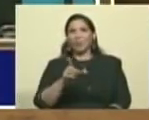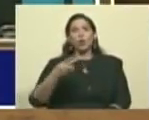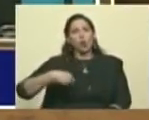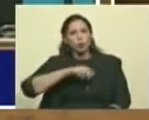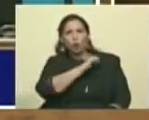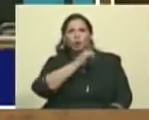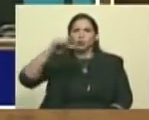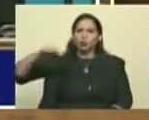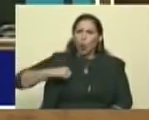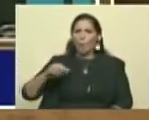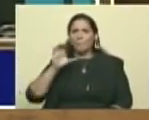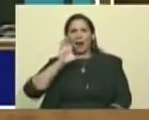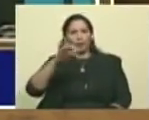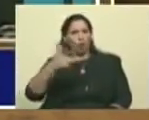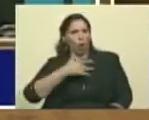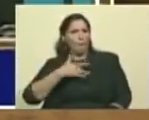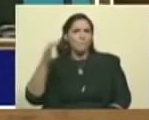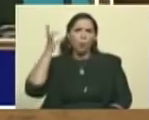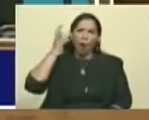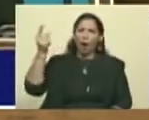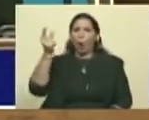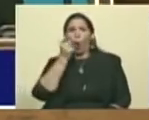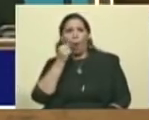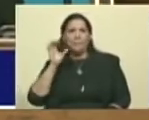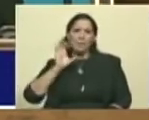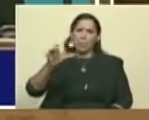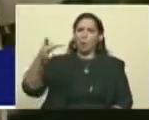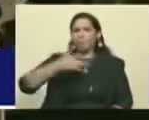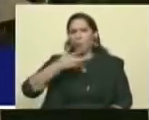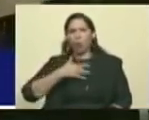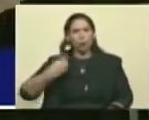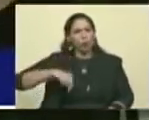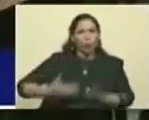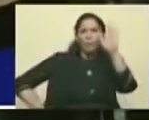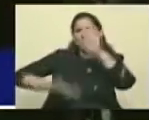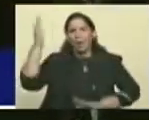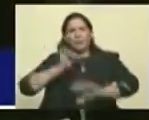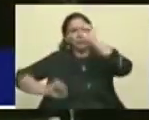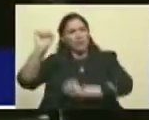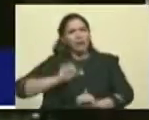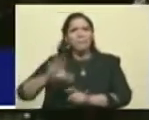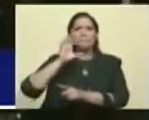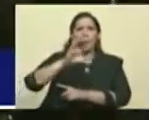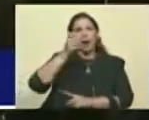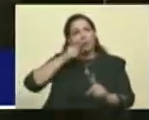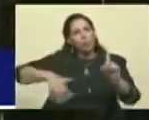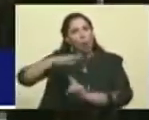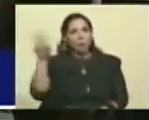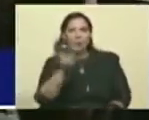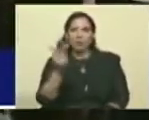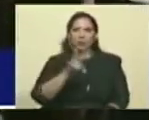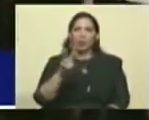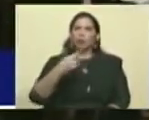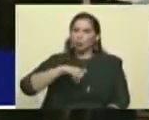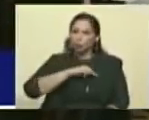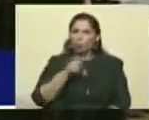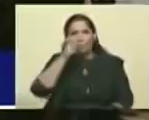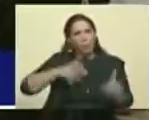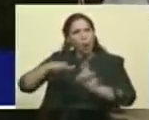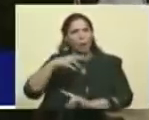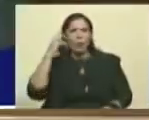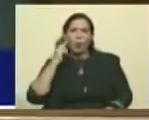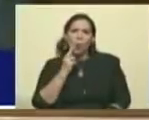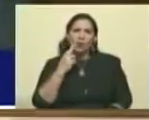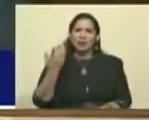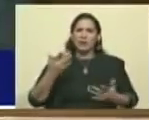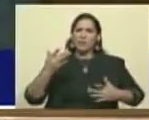patriotas y son las mujeres y hombres patriotas que vamos a defender esta patria, el pueblo de Venezuela, que es el pueblo de Bolívar,